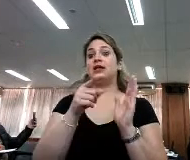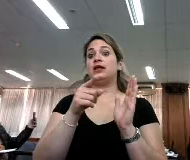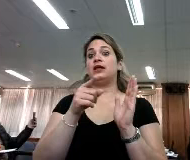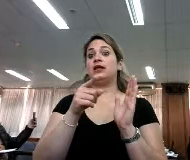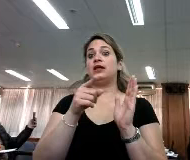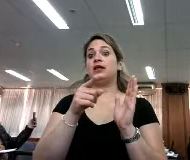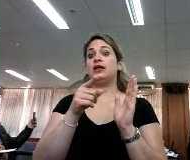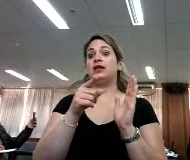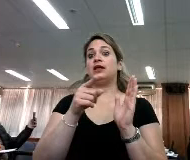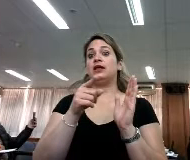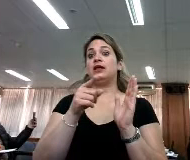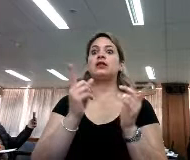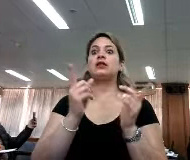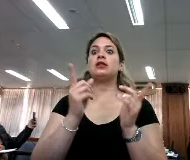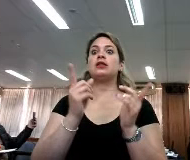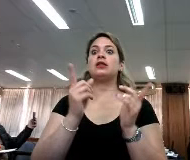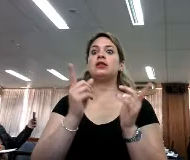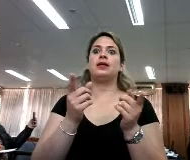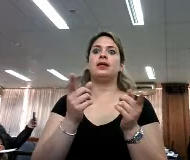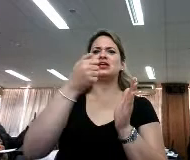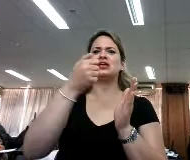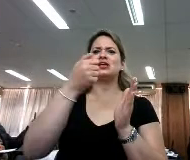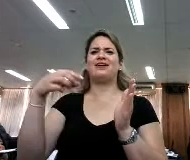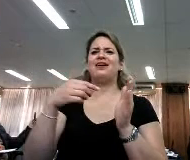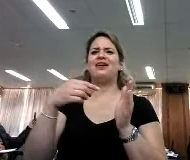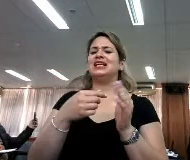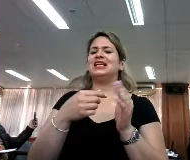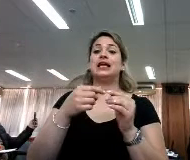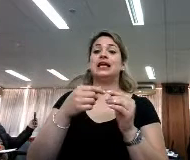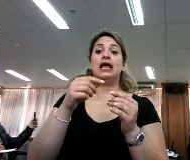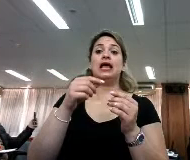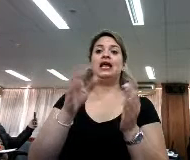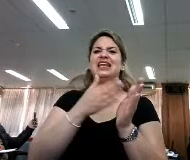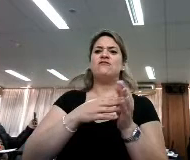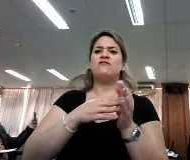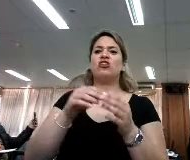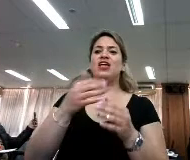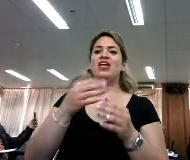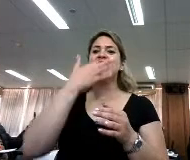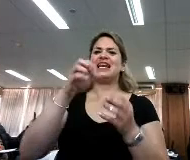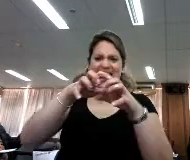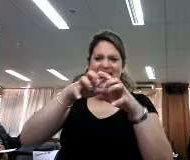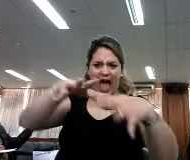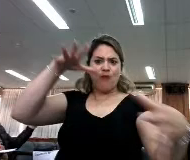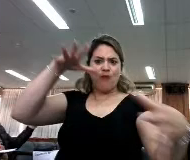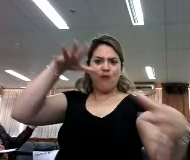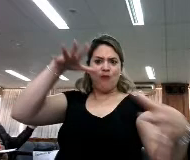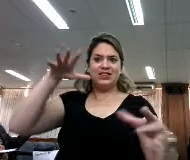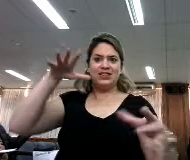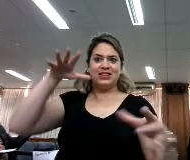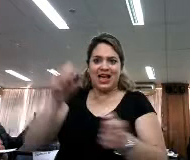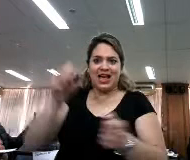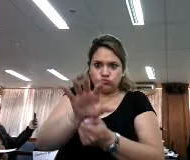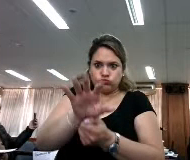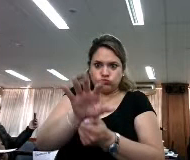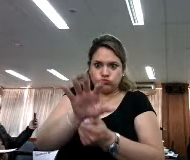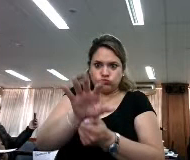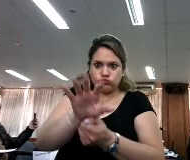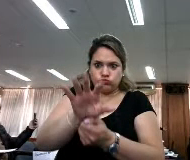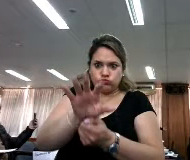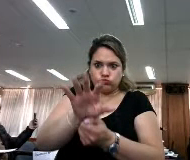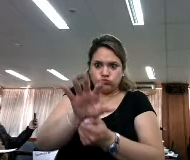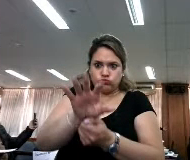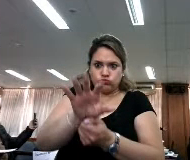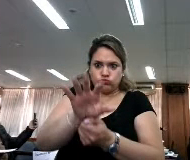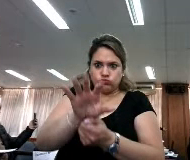app, de libros gamificados, de libros con realidad aumentada. También podemos hablar del fanfiction, que es un